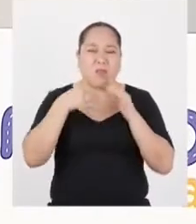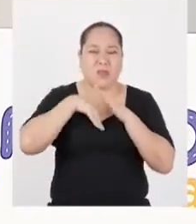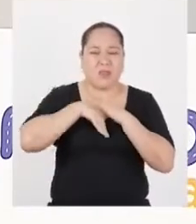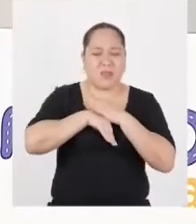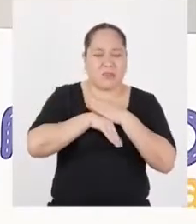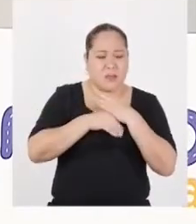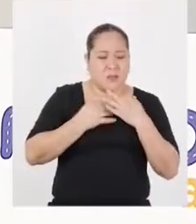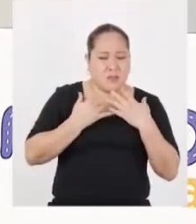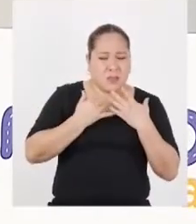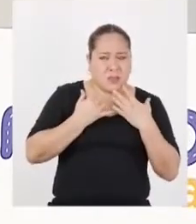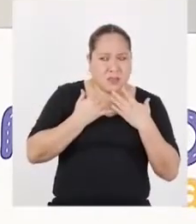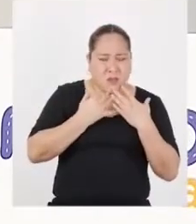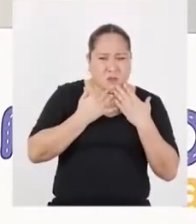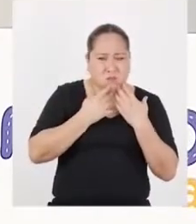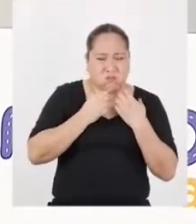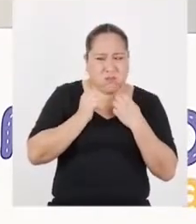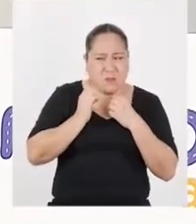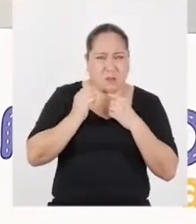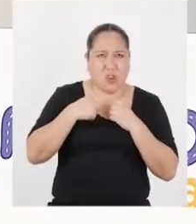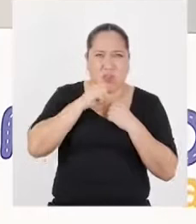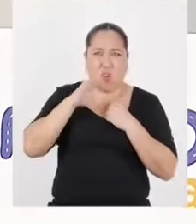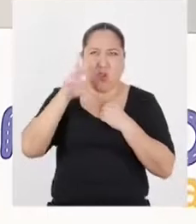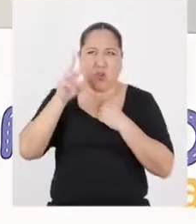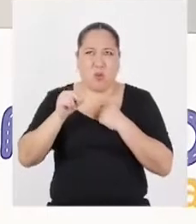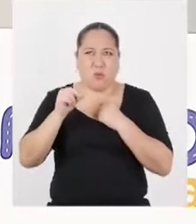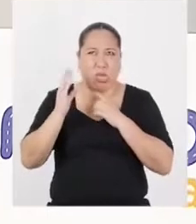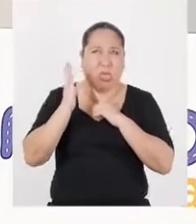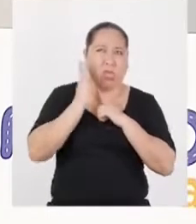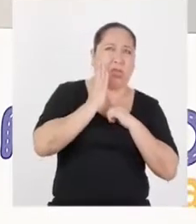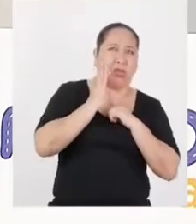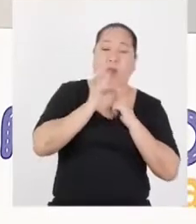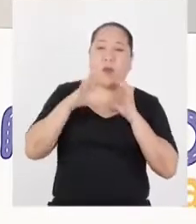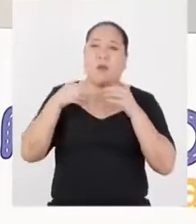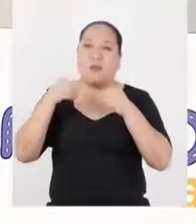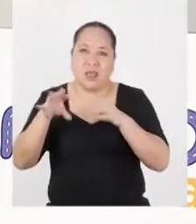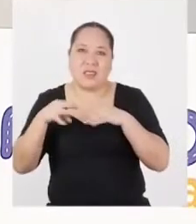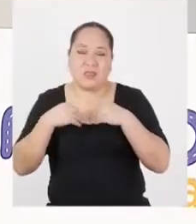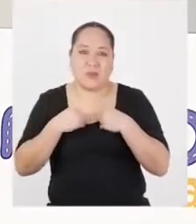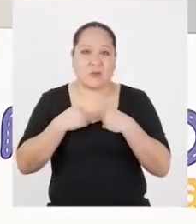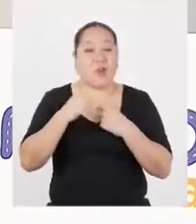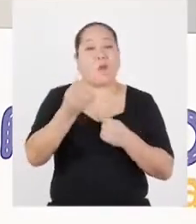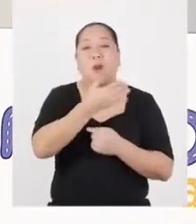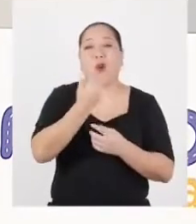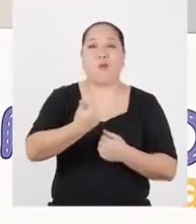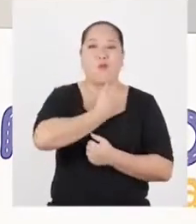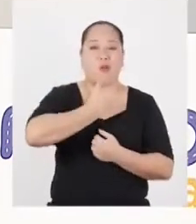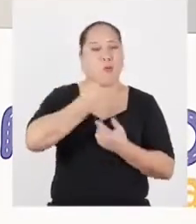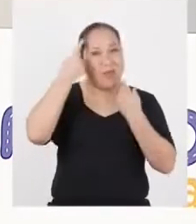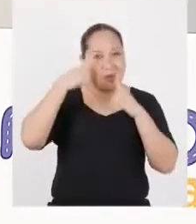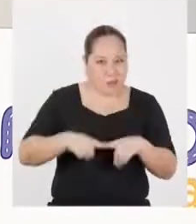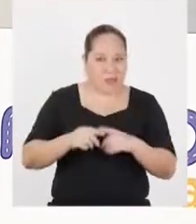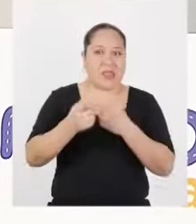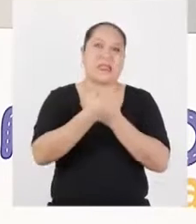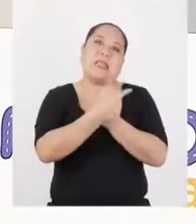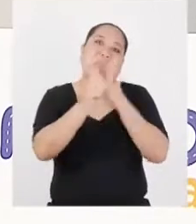debajo está el temor a ser rechazadas. Por eso, la cosa está en fortalecer la propia autonomía. Para no dejarse presionar. Para